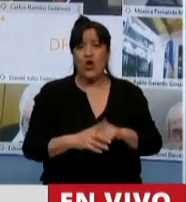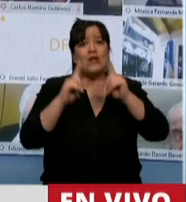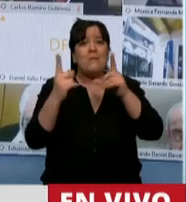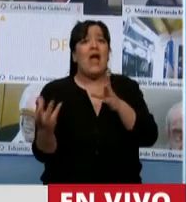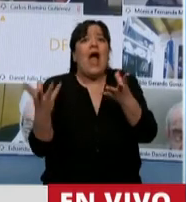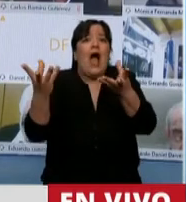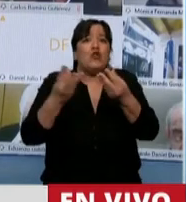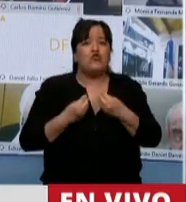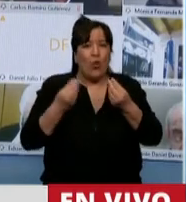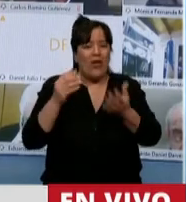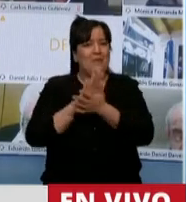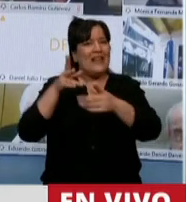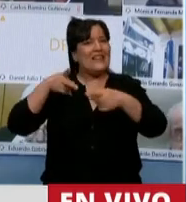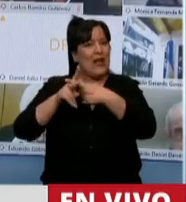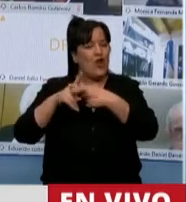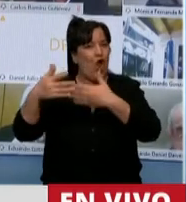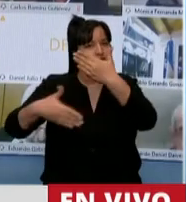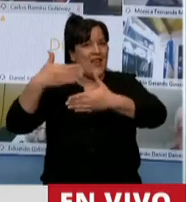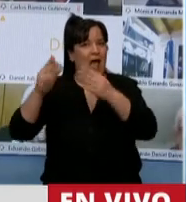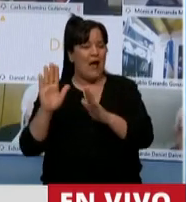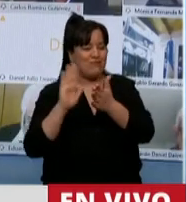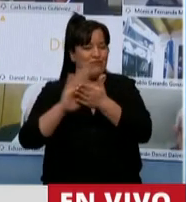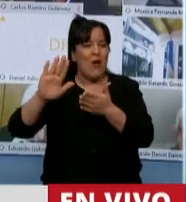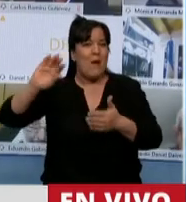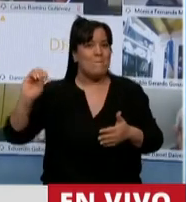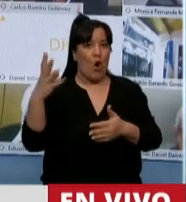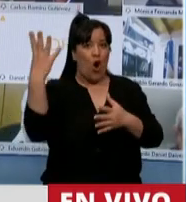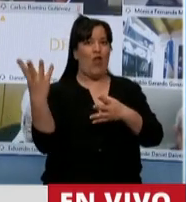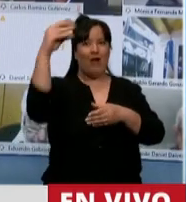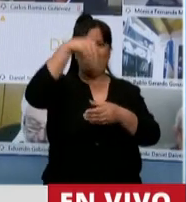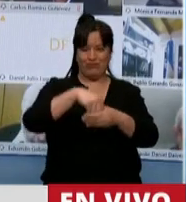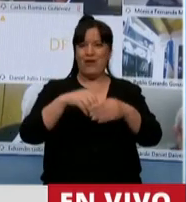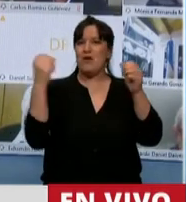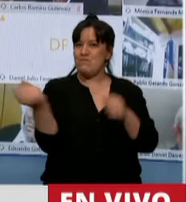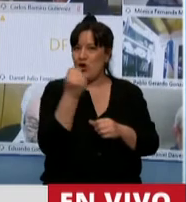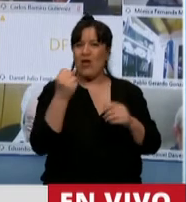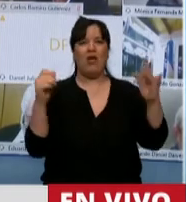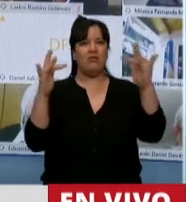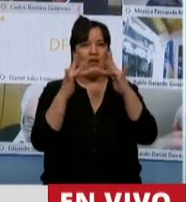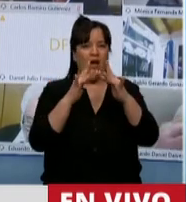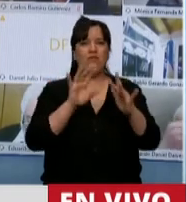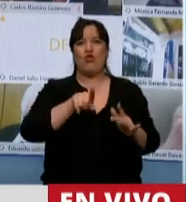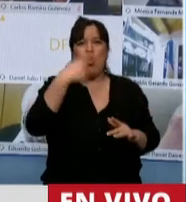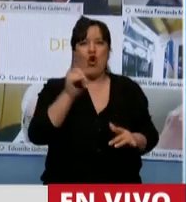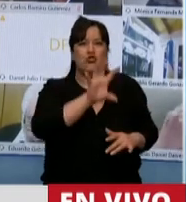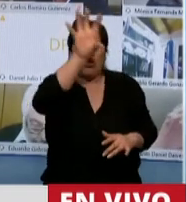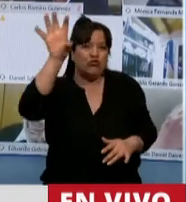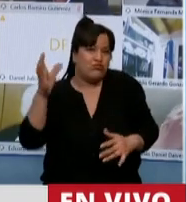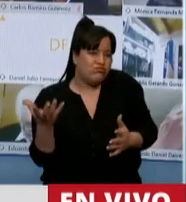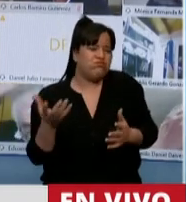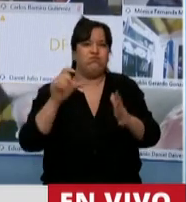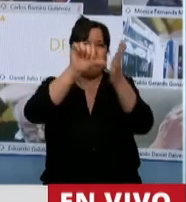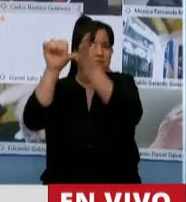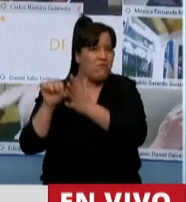la incorporación de las nuevas tecnologías para dar una dinámica que permita la conexión internacional y también